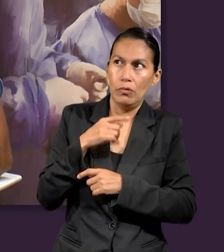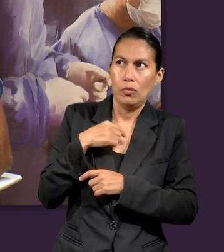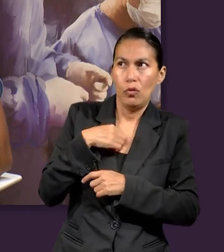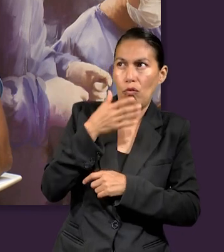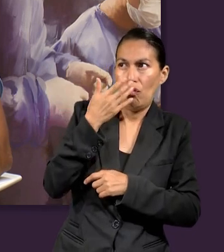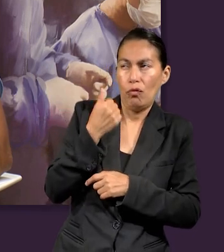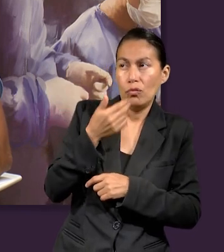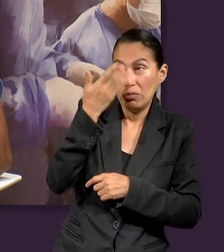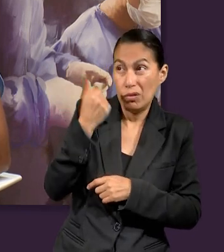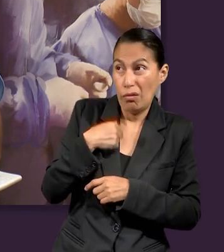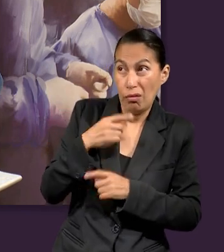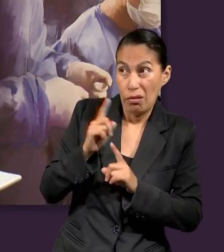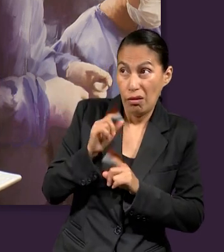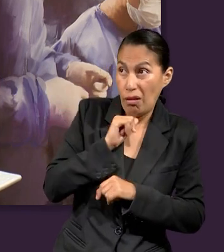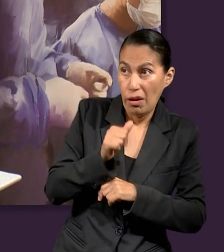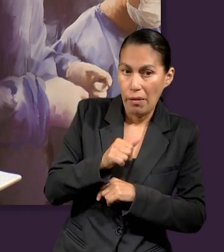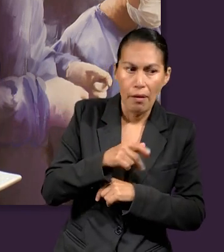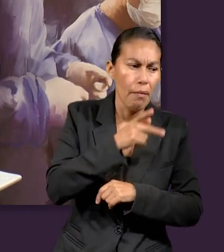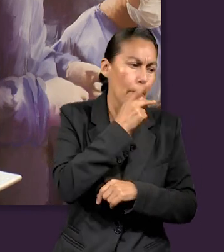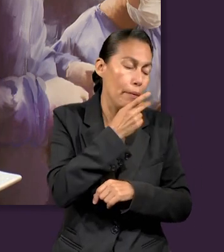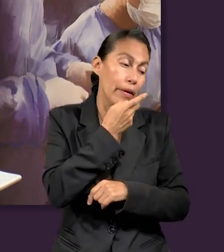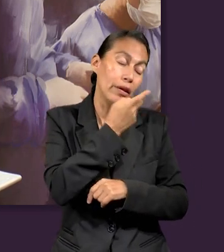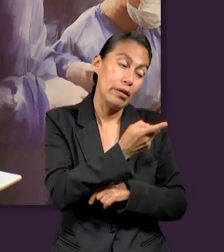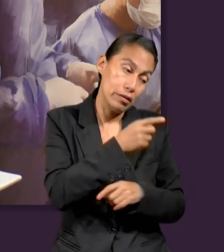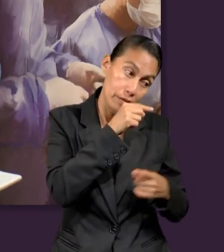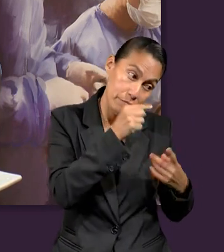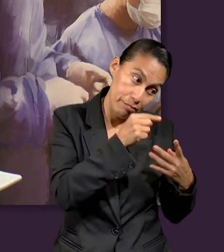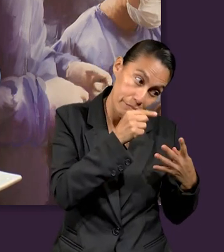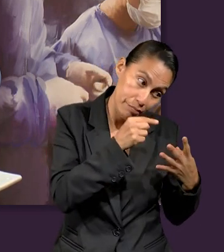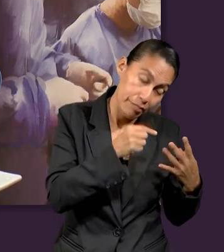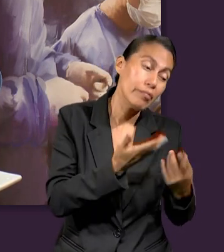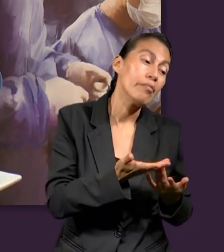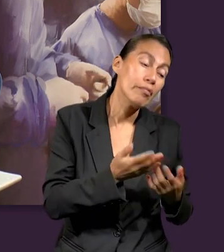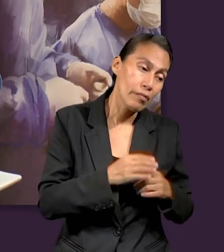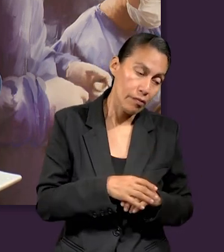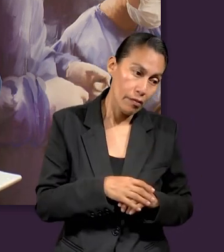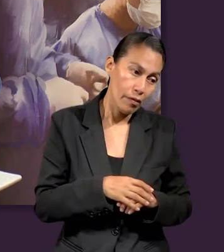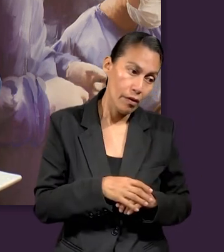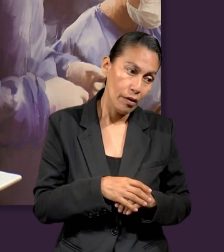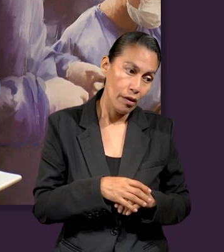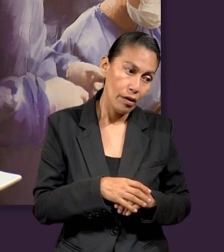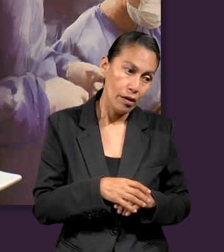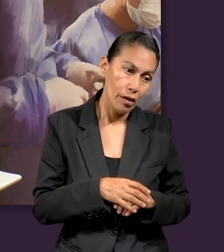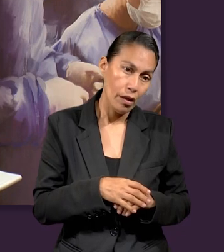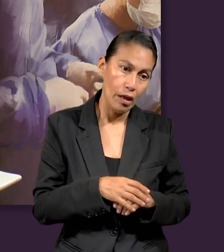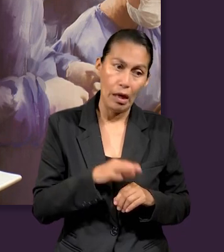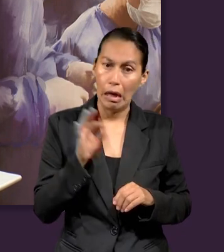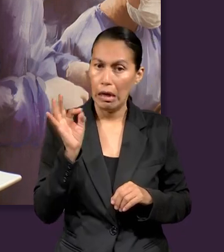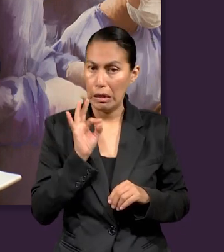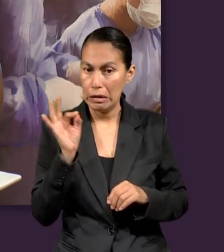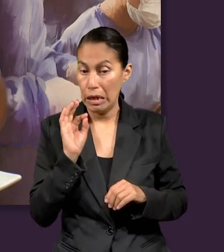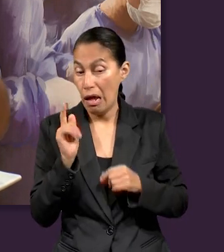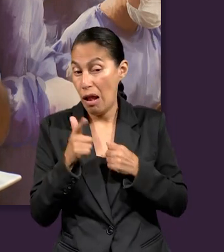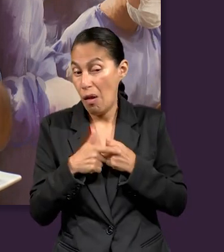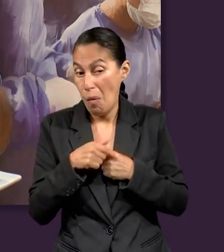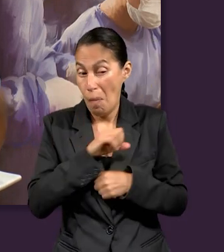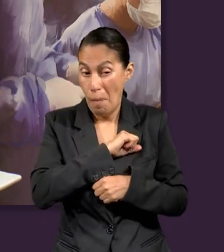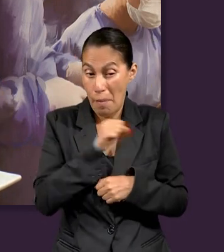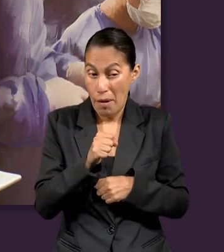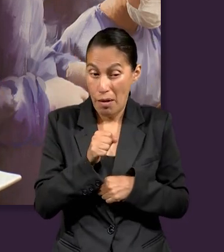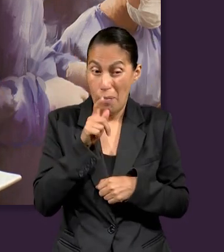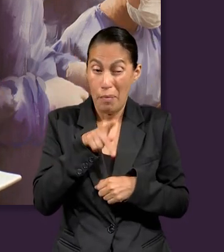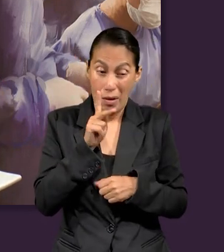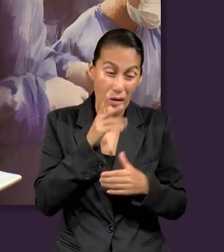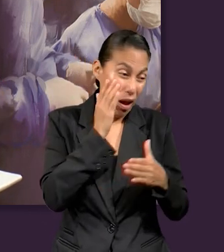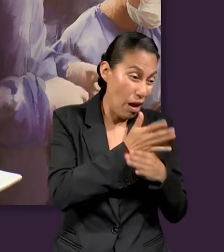Y puede ser tu papá te recuerda, oye, es que pasó esto y finalmente puede ser que haya pasado